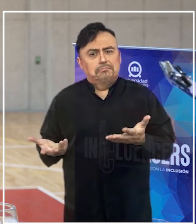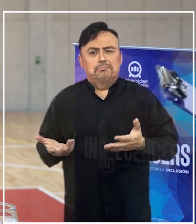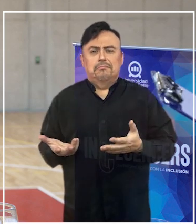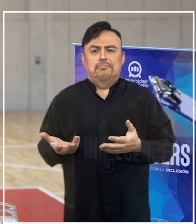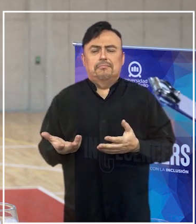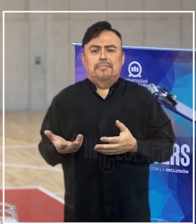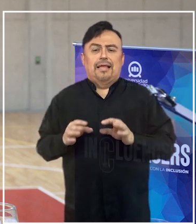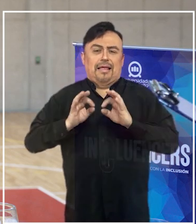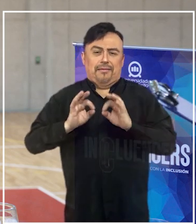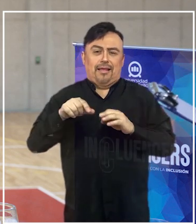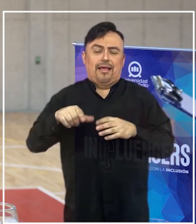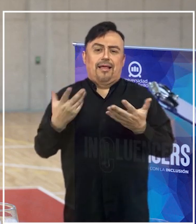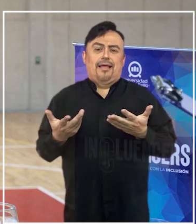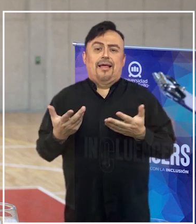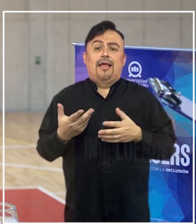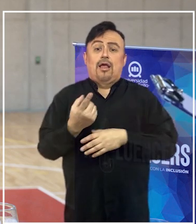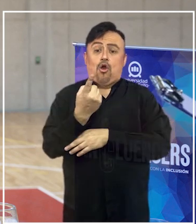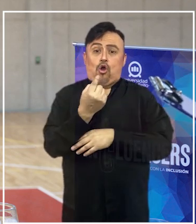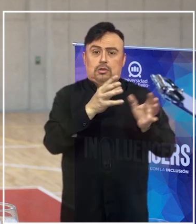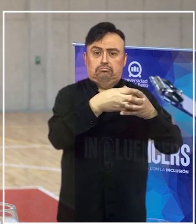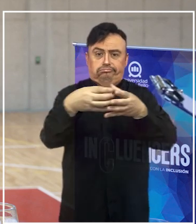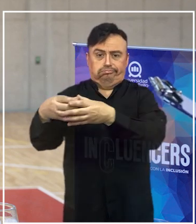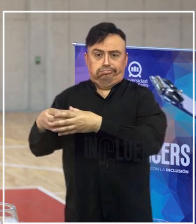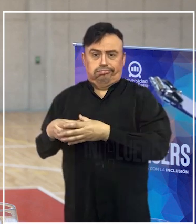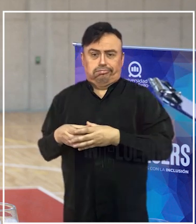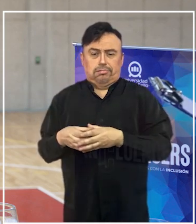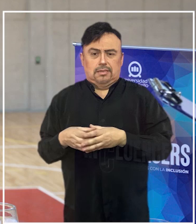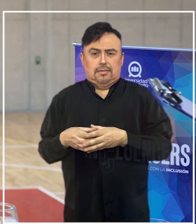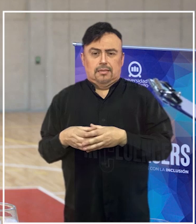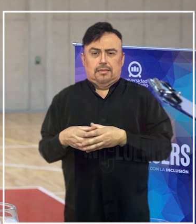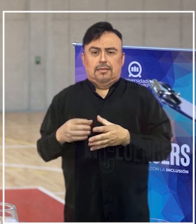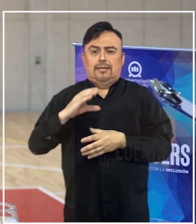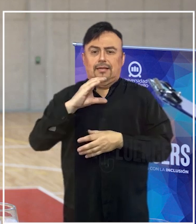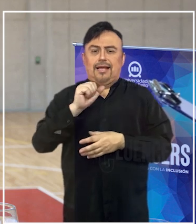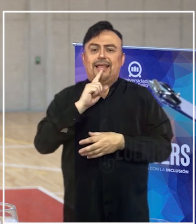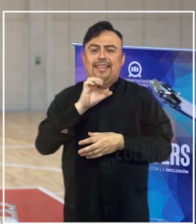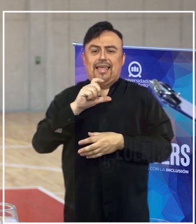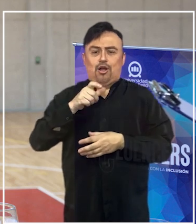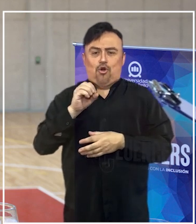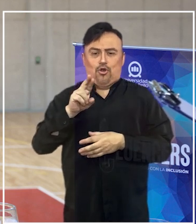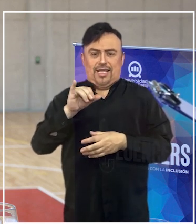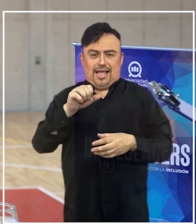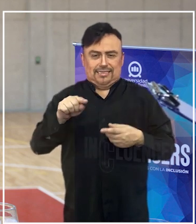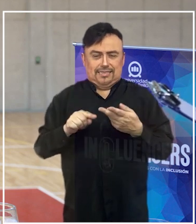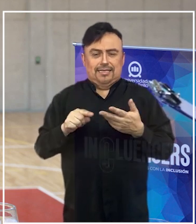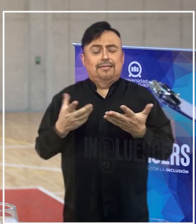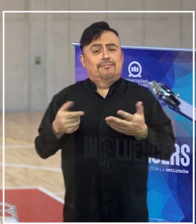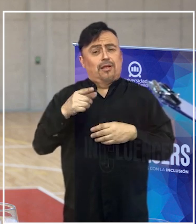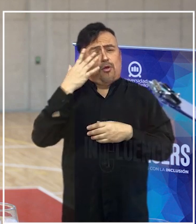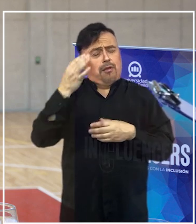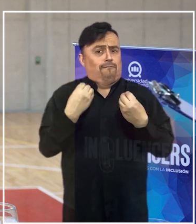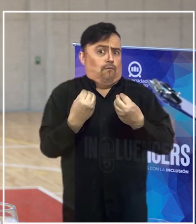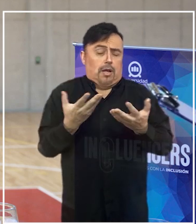los Juegos habían 11 categorías de atletas y creo que fue realmente